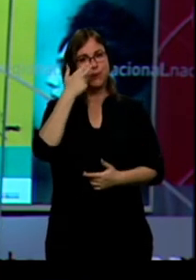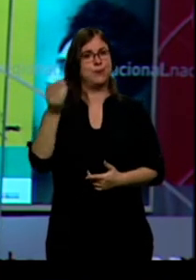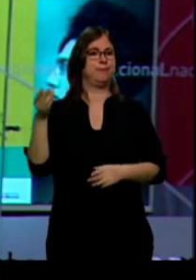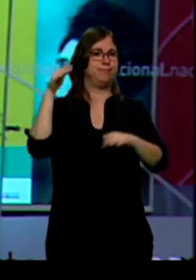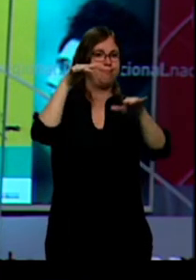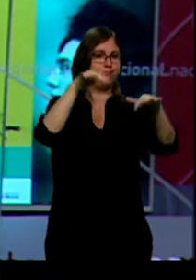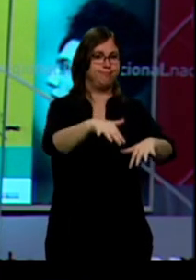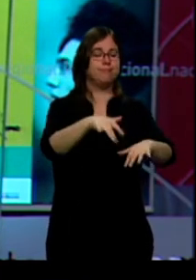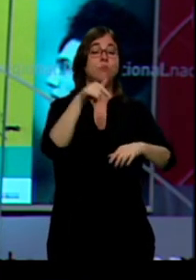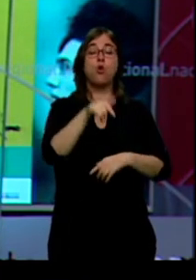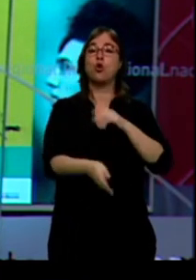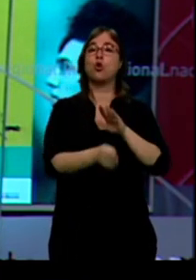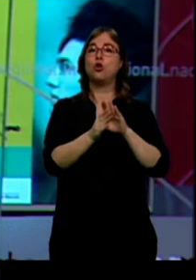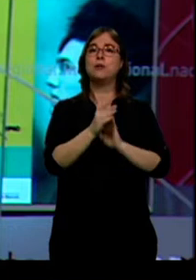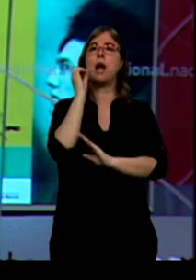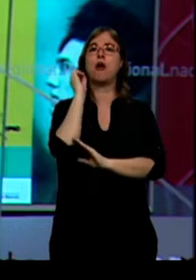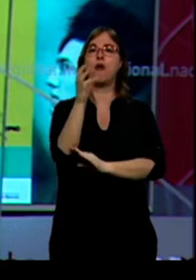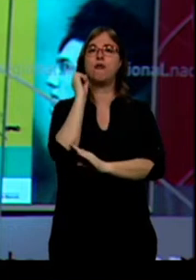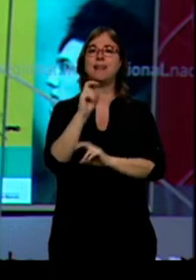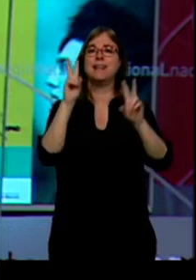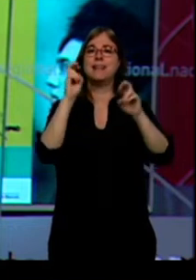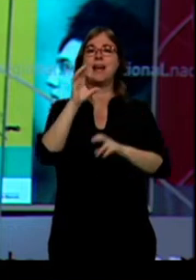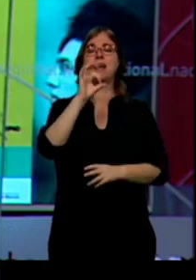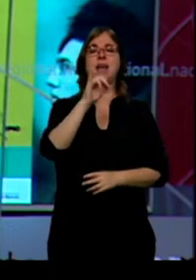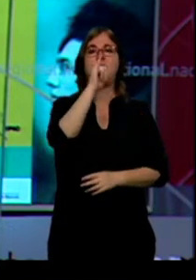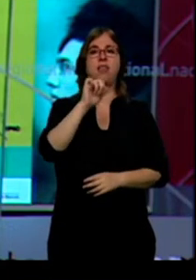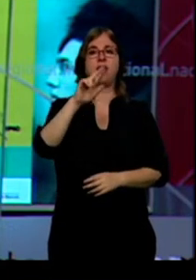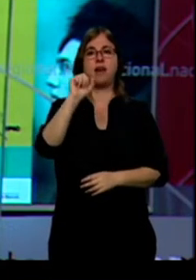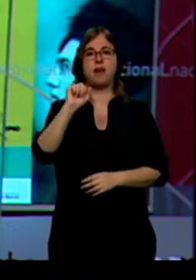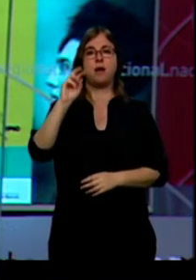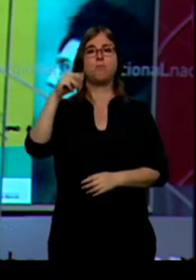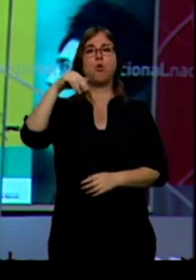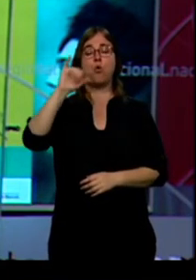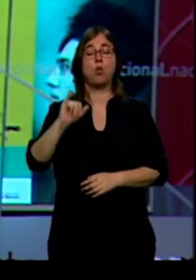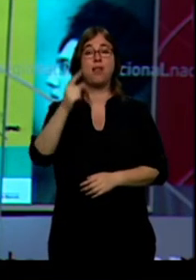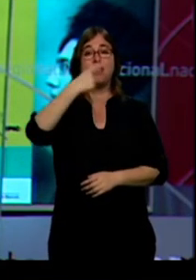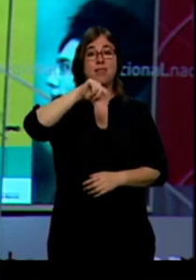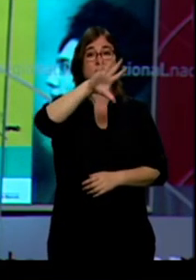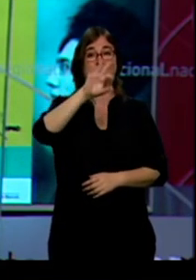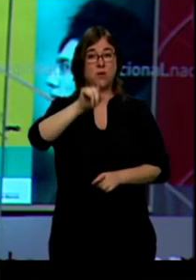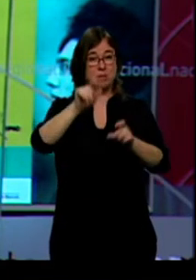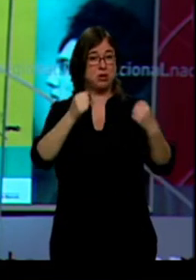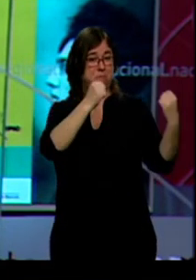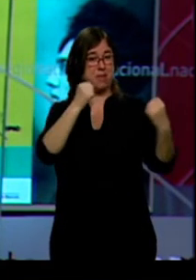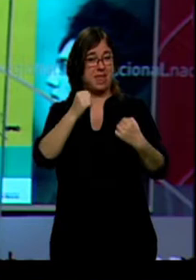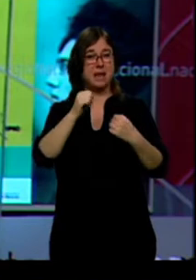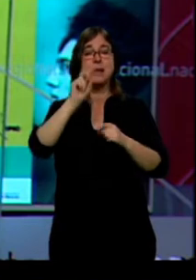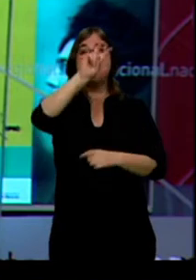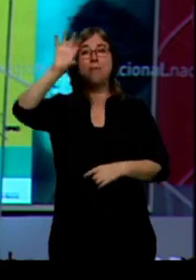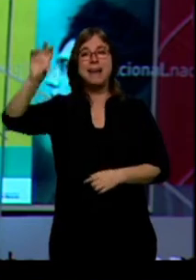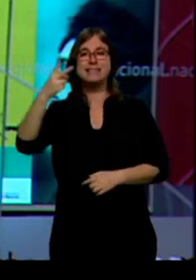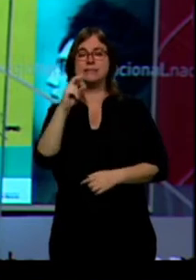continúa la conferencia sobre Ezra Pound. 150 especialistas de 20 países analizan la obra de este poeta norteamericano